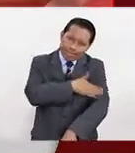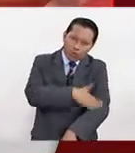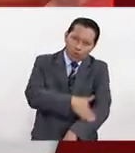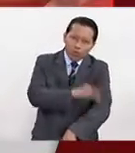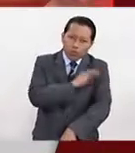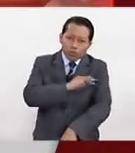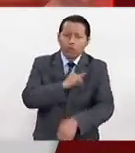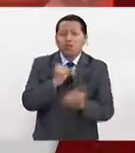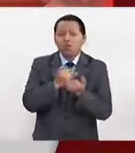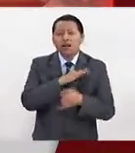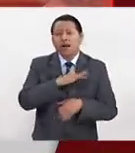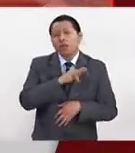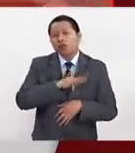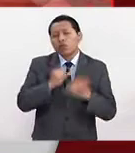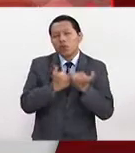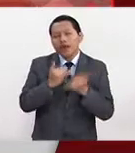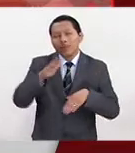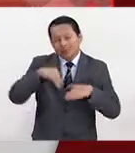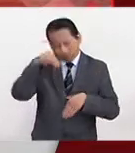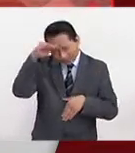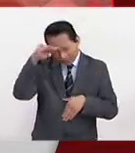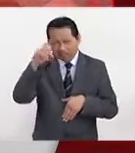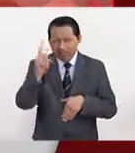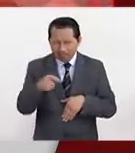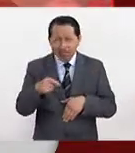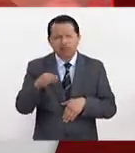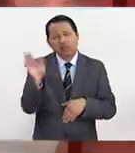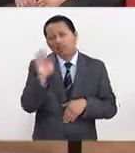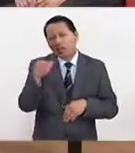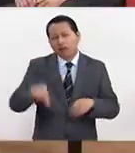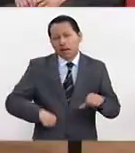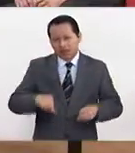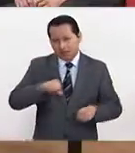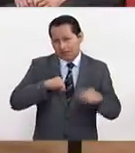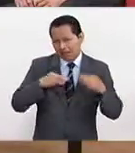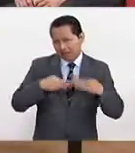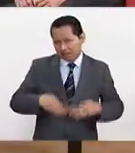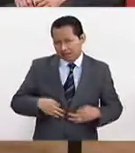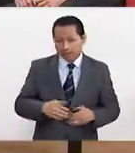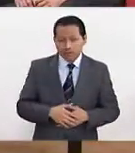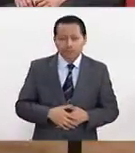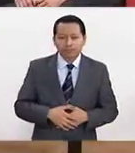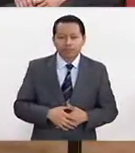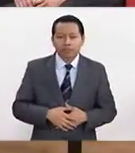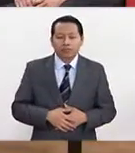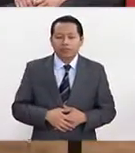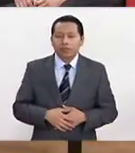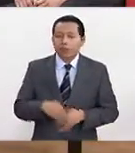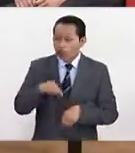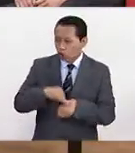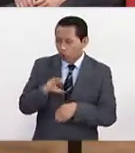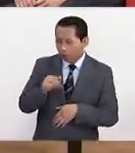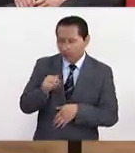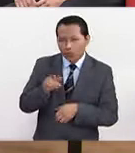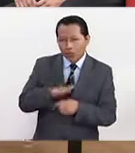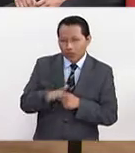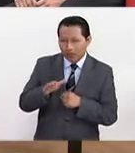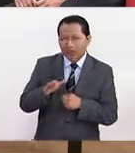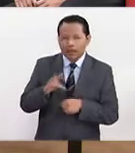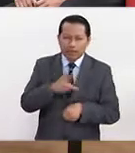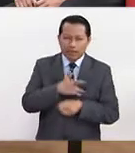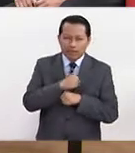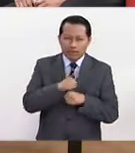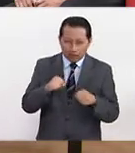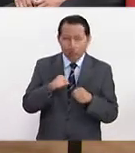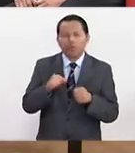asocia a la actividad física. Doctora, ¿cuáles son las principales causas del infarto? Que se dice